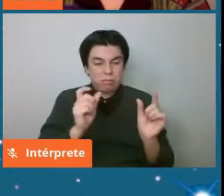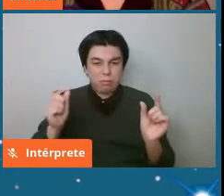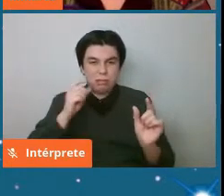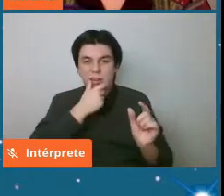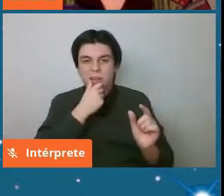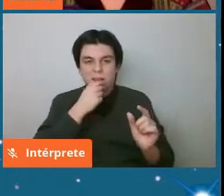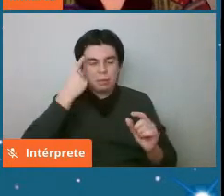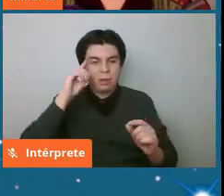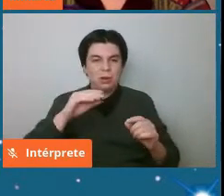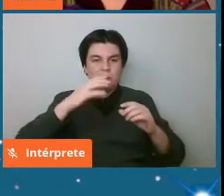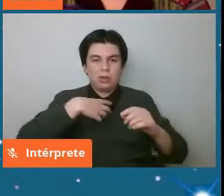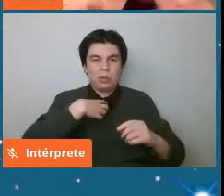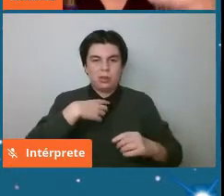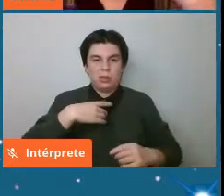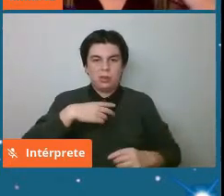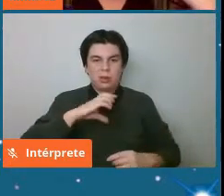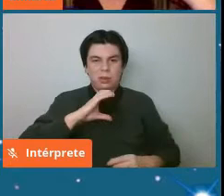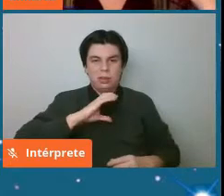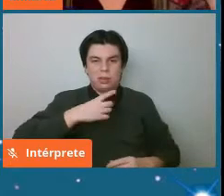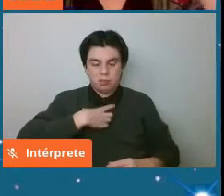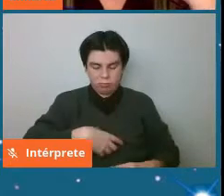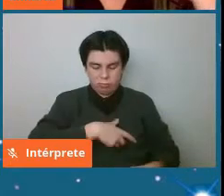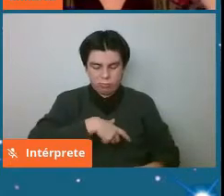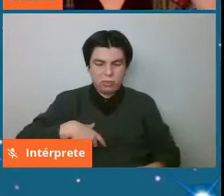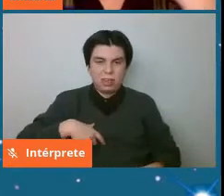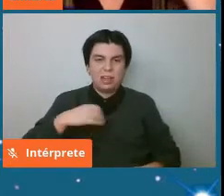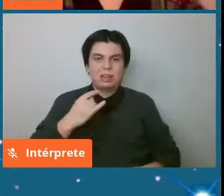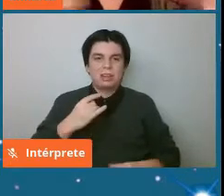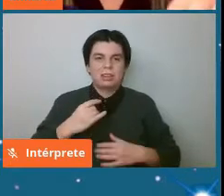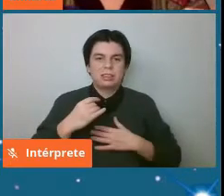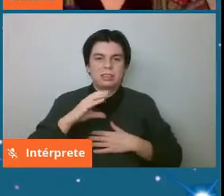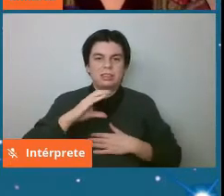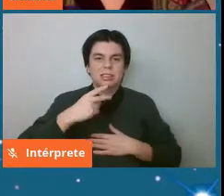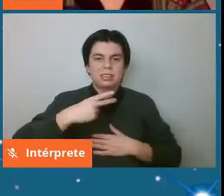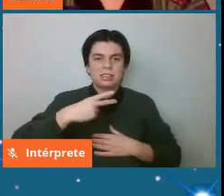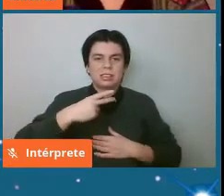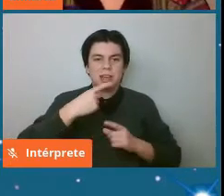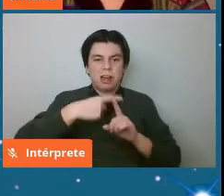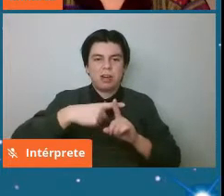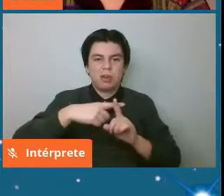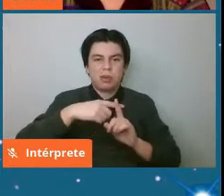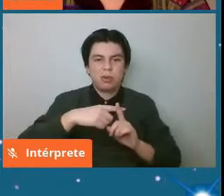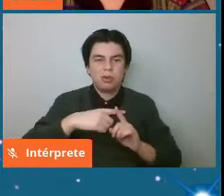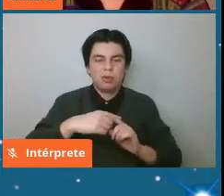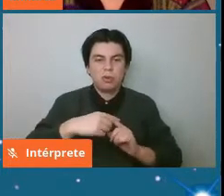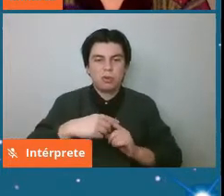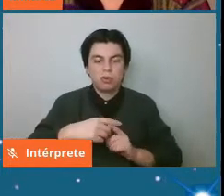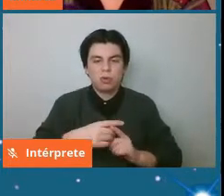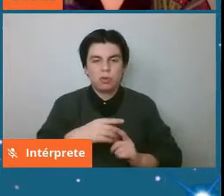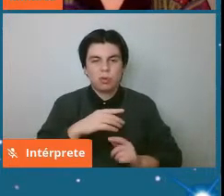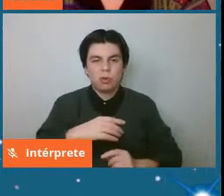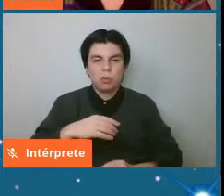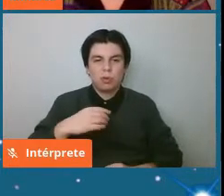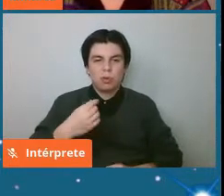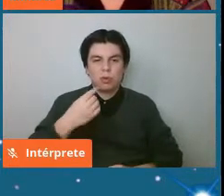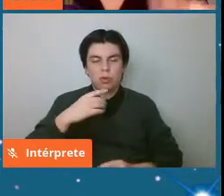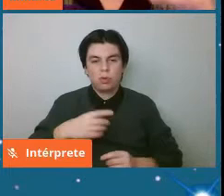entonces la idea es poner estas cámaras para que estén todo el tiempo observando cuando entran estas partículas